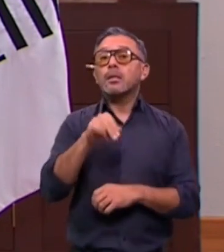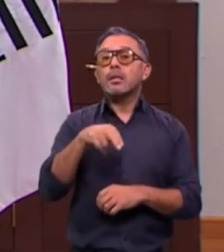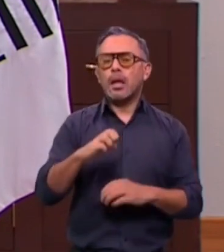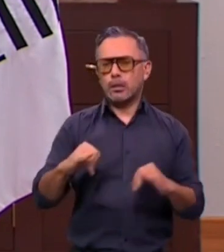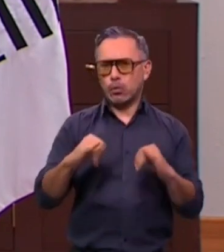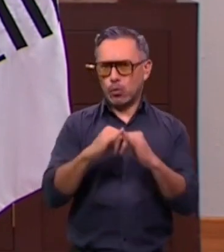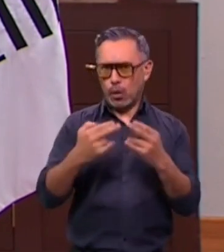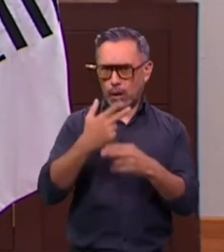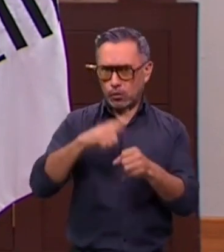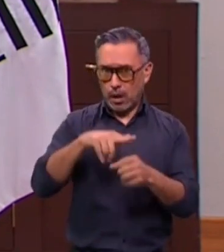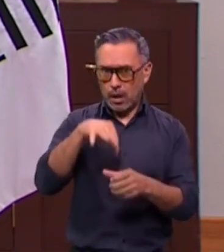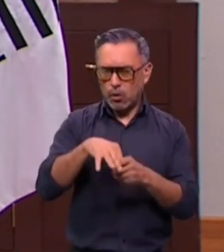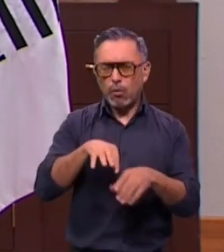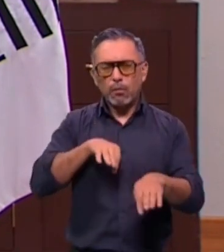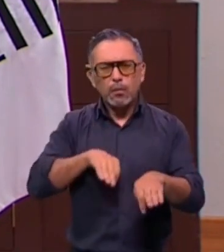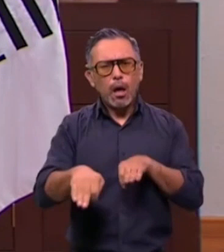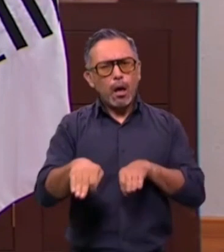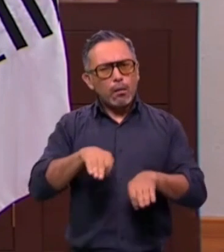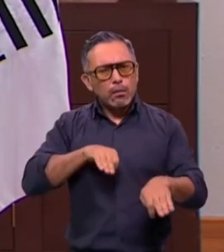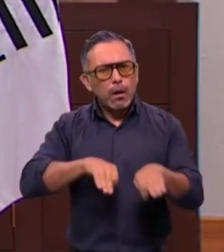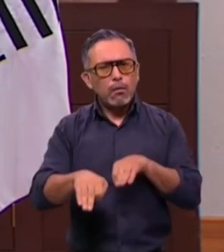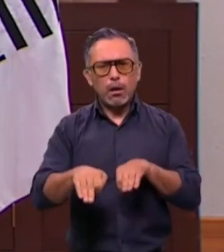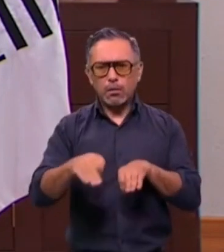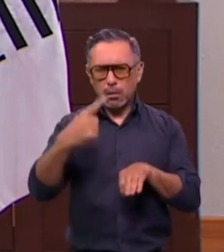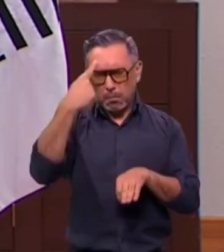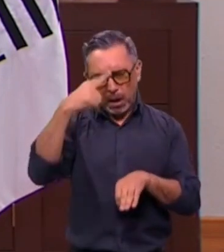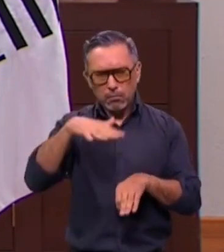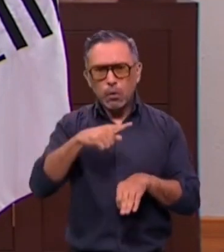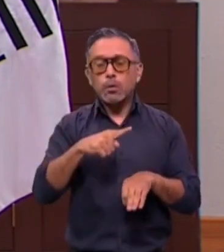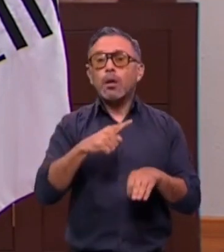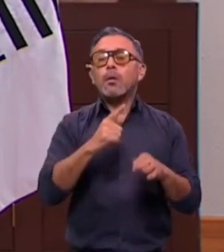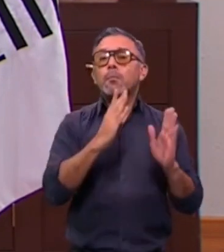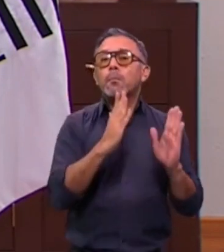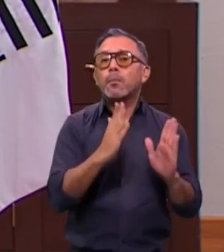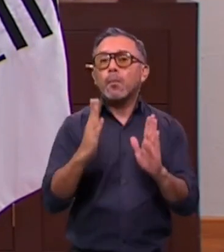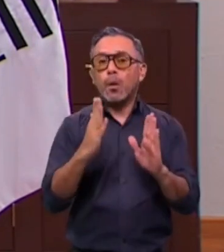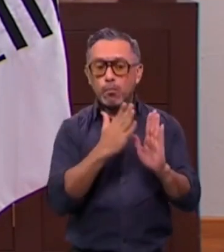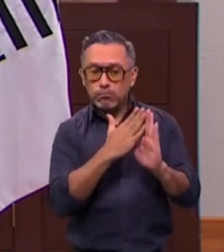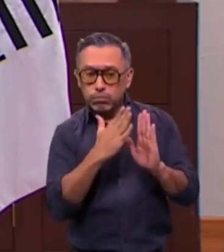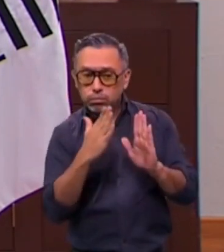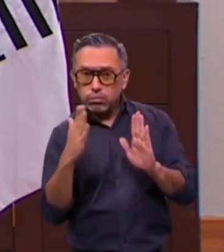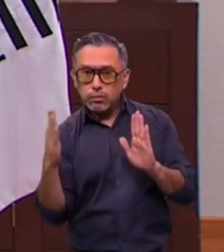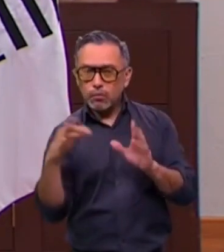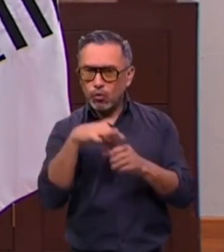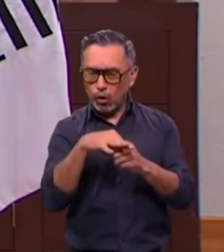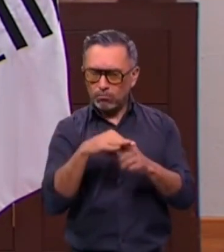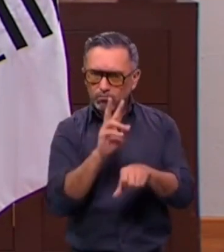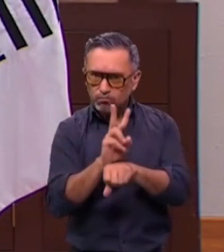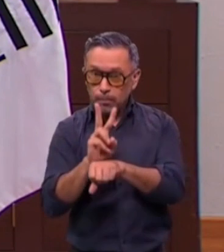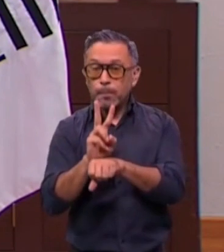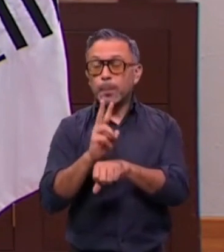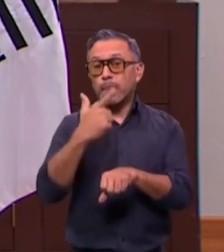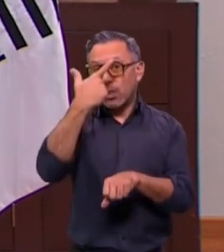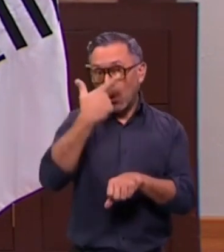incansablemente para garantizar la integridad de cada etapa del proceso electoral. A las 8 de la noche, tiempo